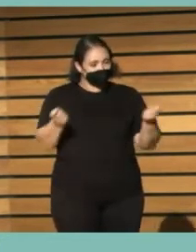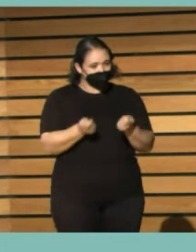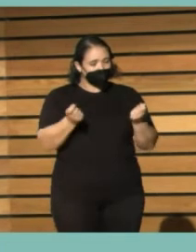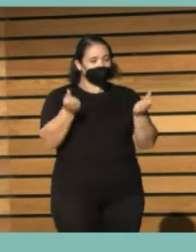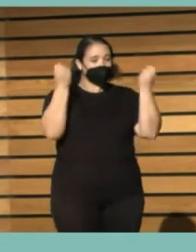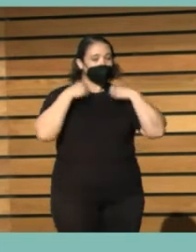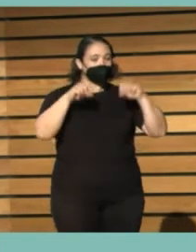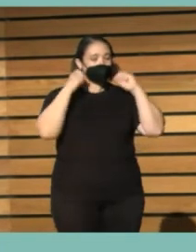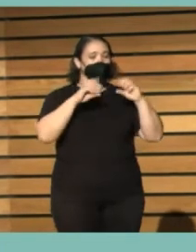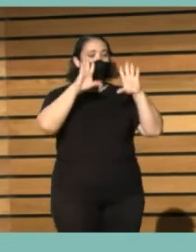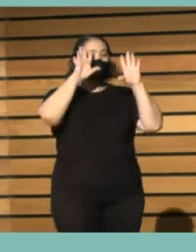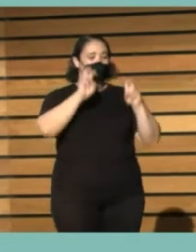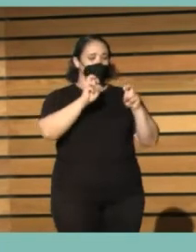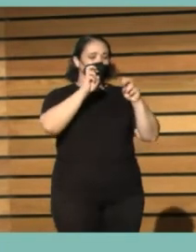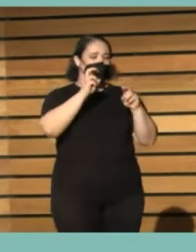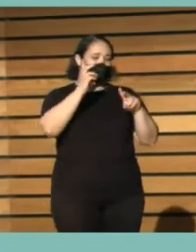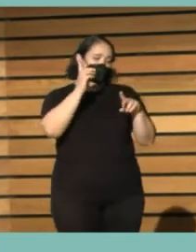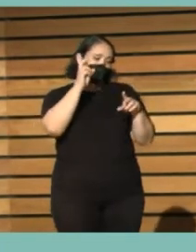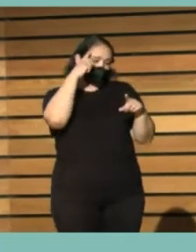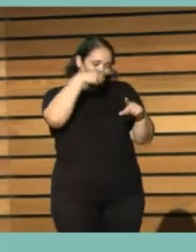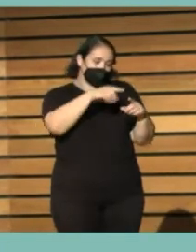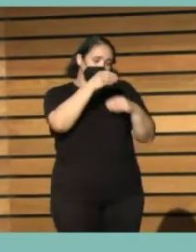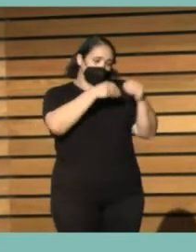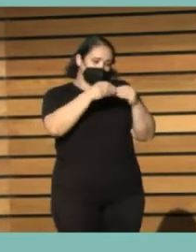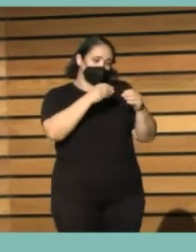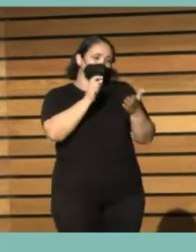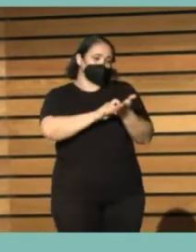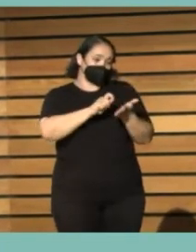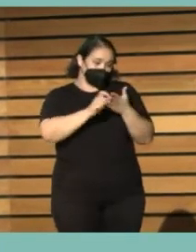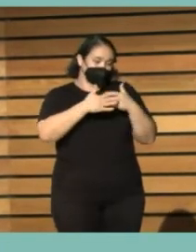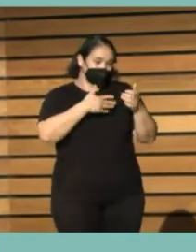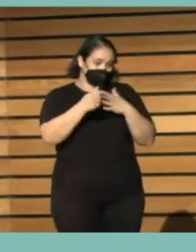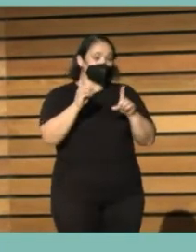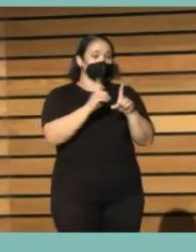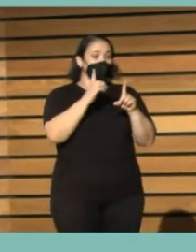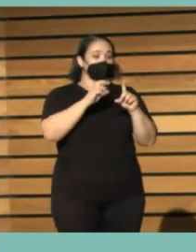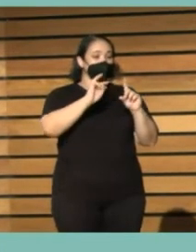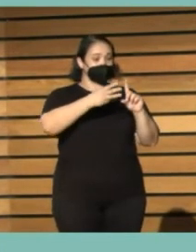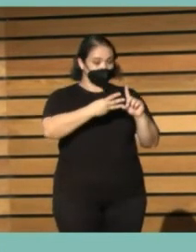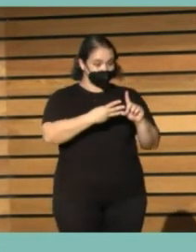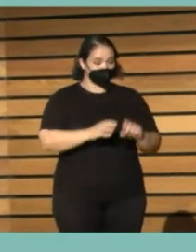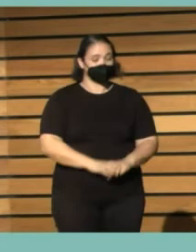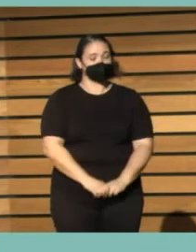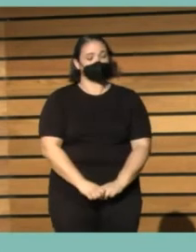prácticas en materia de propiedad intelectual aplicada a los proyectos de digitalización.